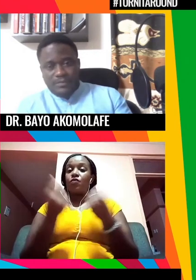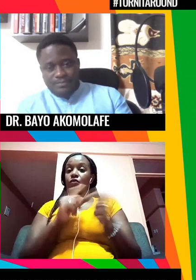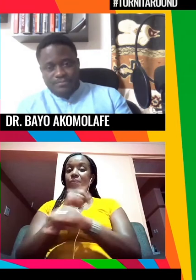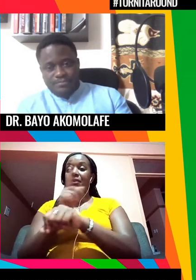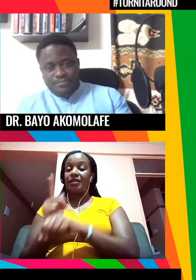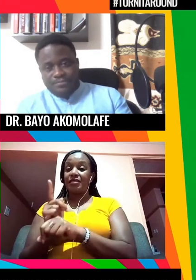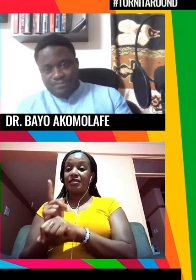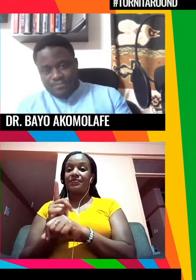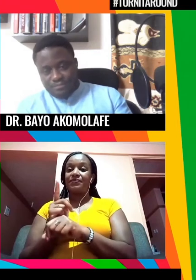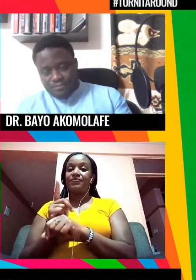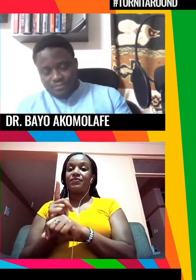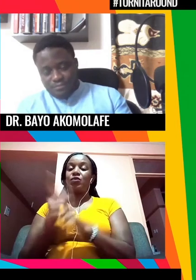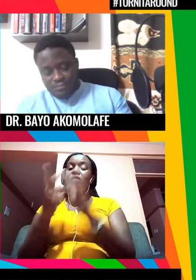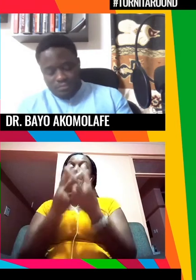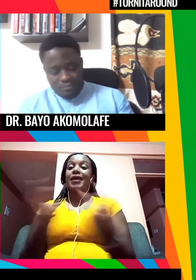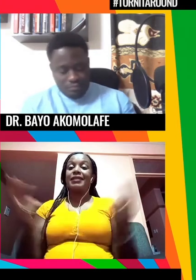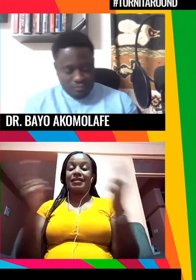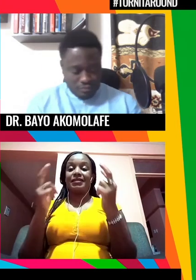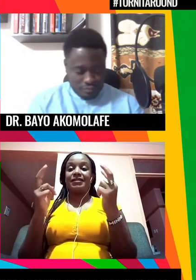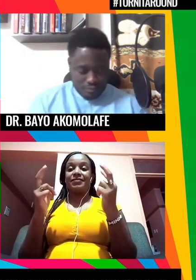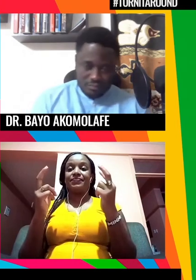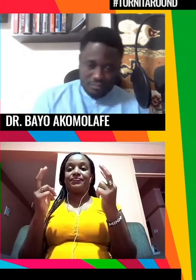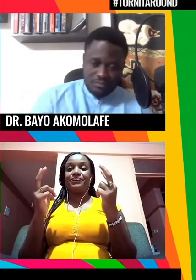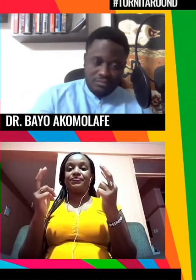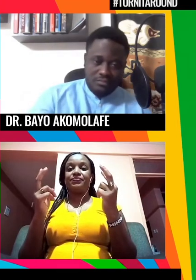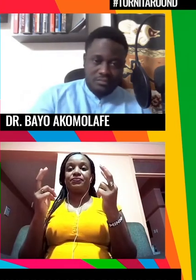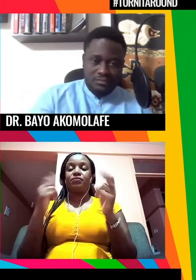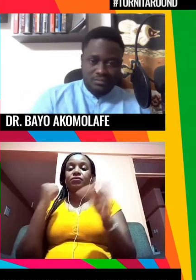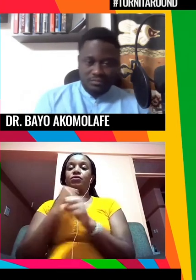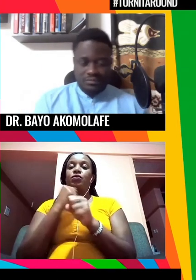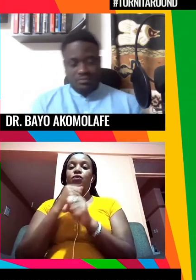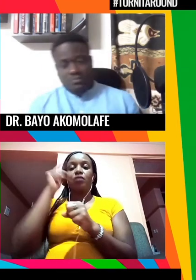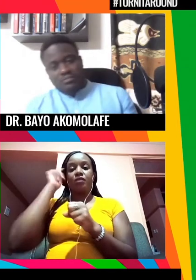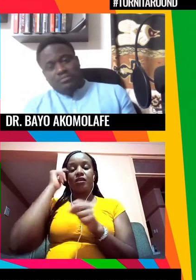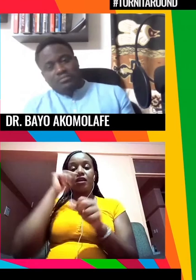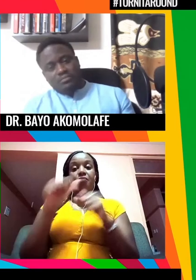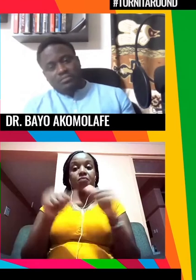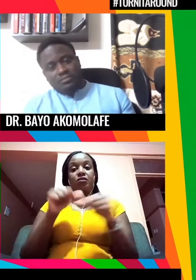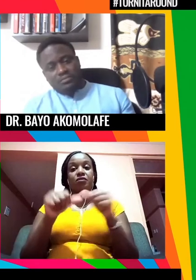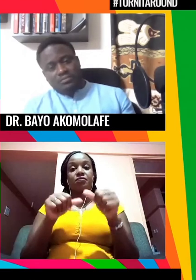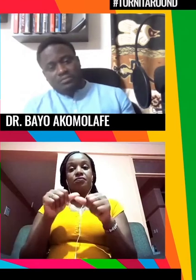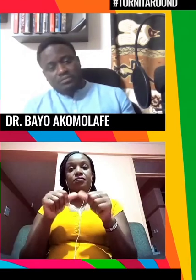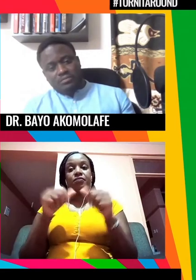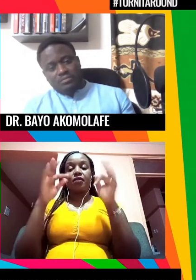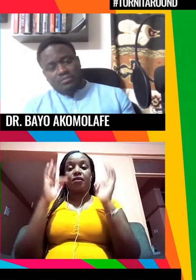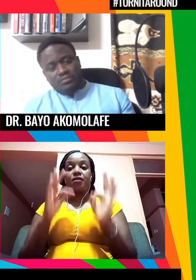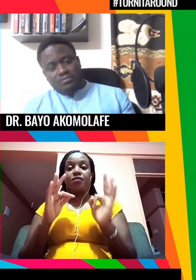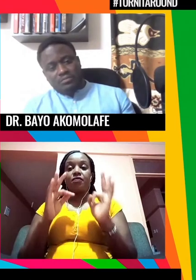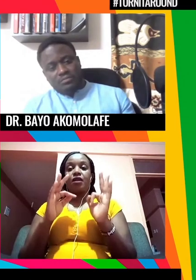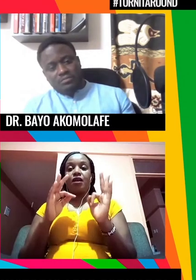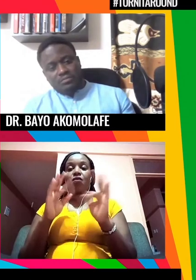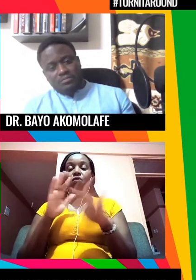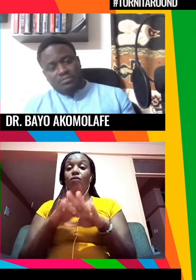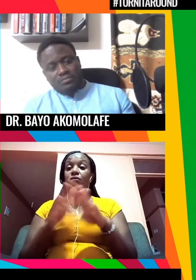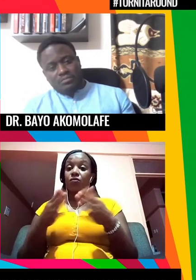micro abierto me gustaría que hablemos de si estas tendencias ya están en marcha